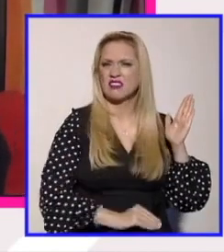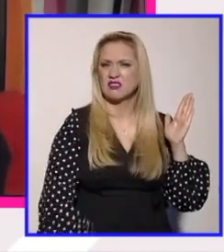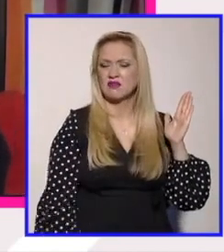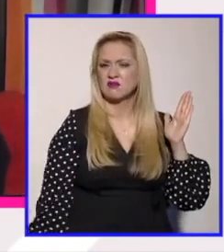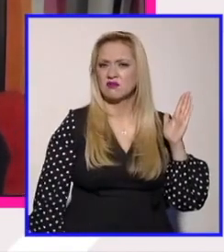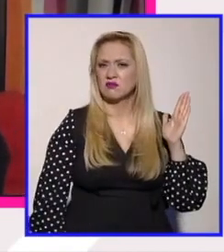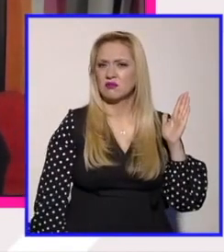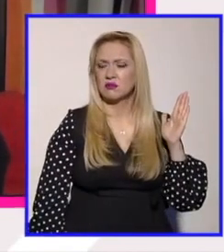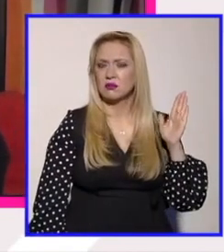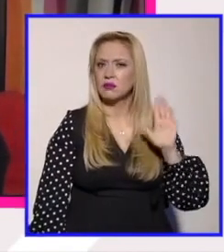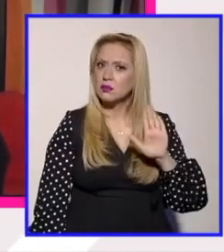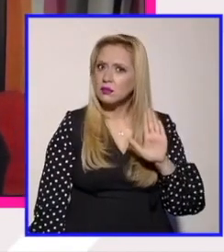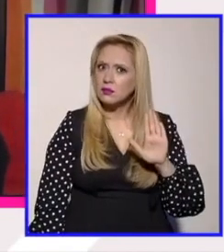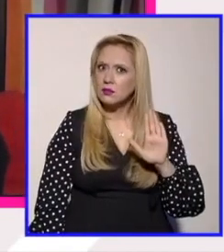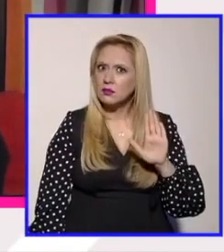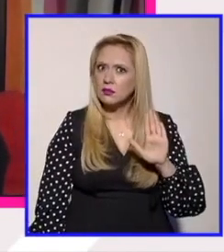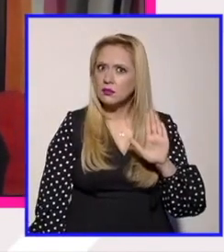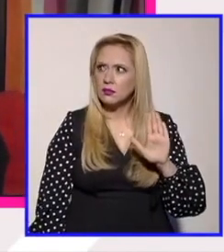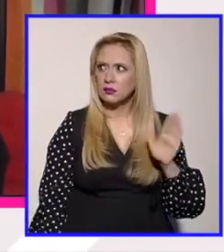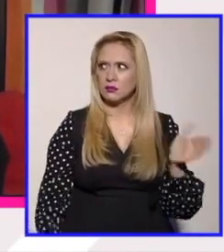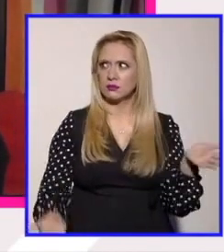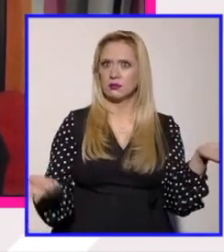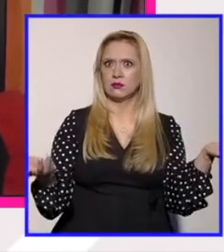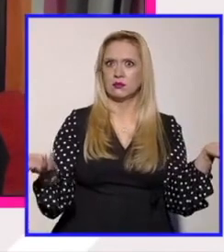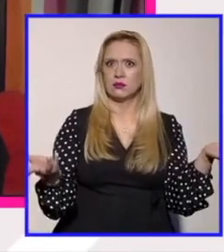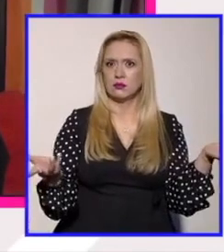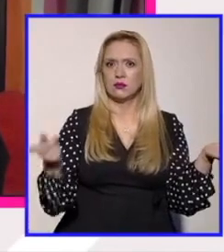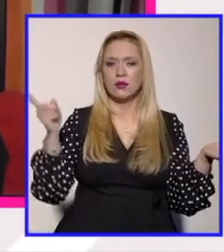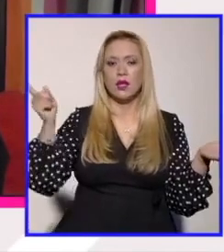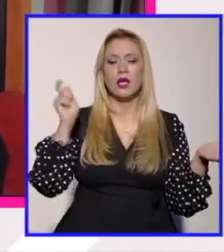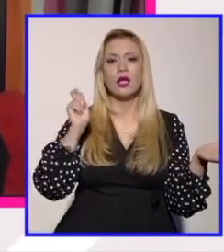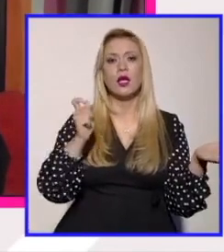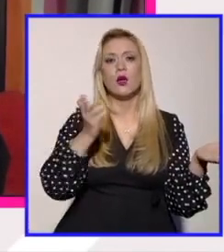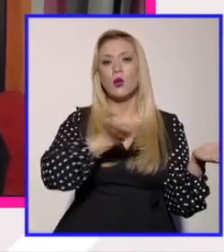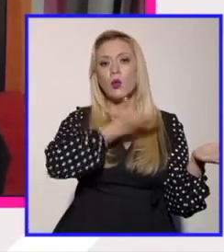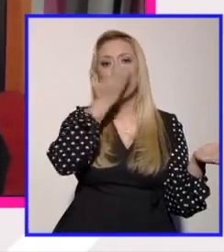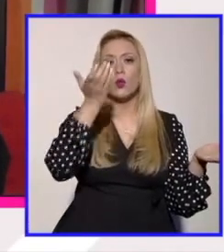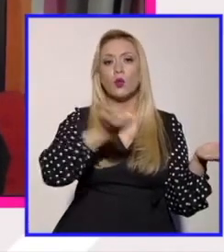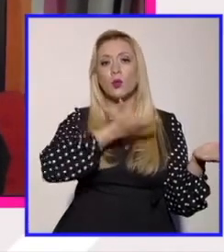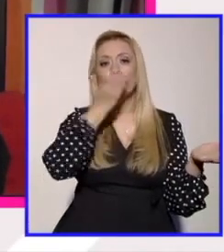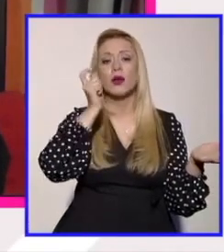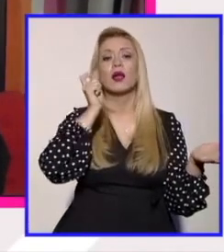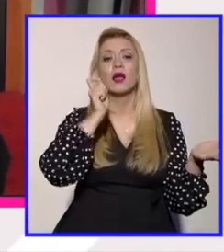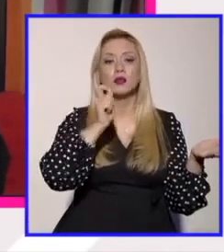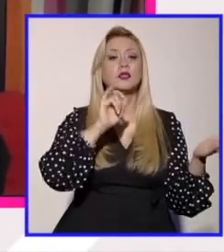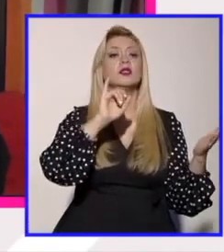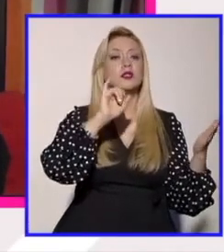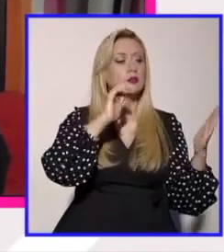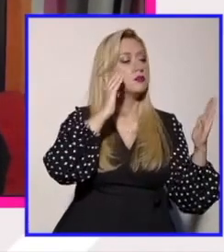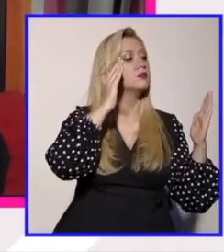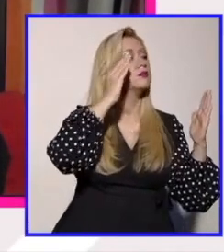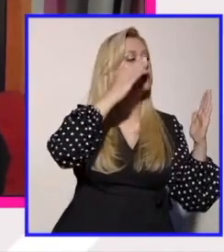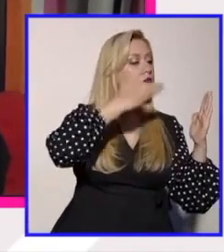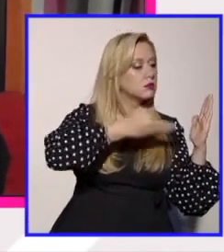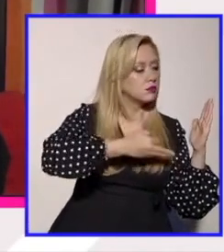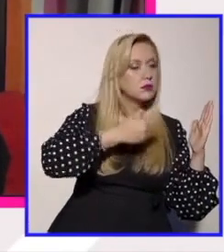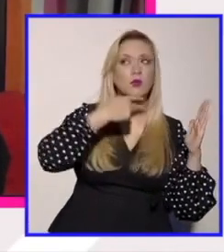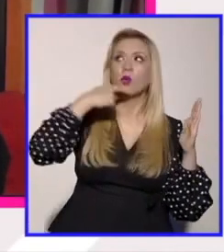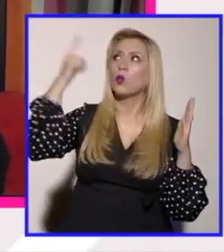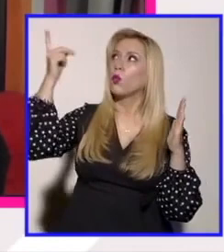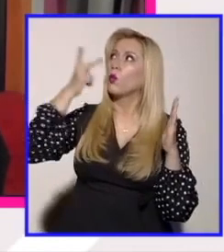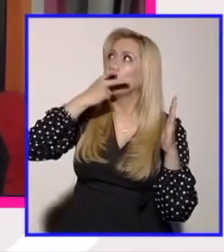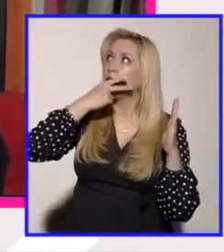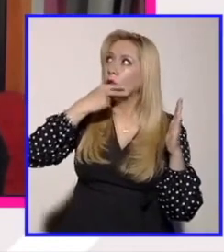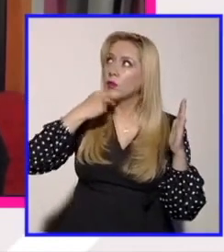es teniendo un discurso que reconoce estos impactos y estos efectos del patriarcado en las mujeres